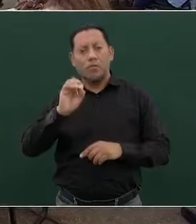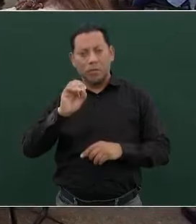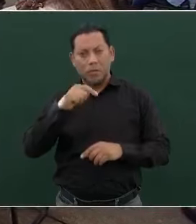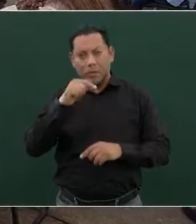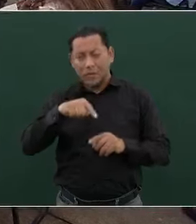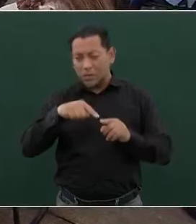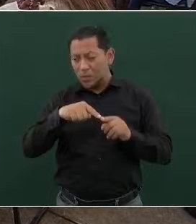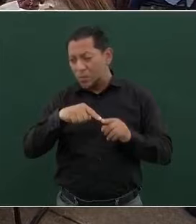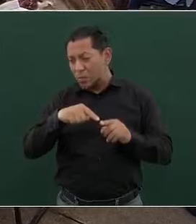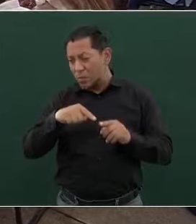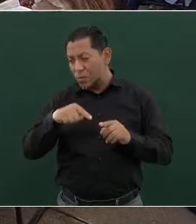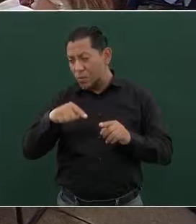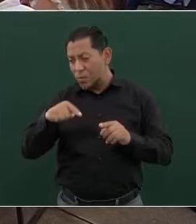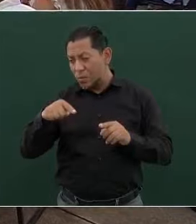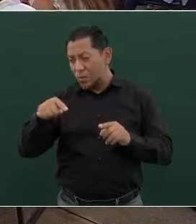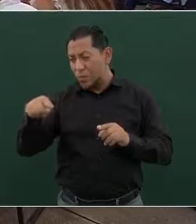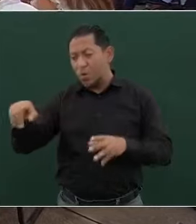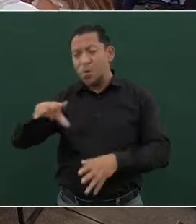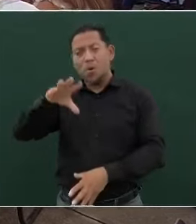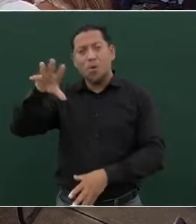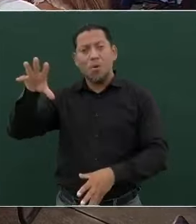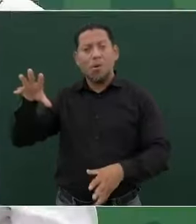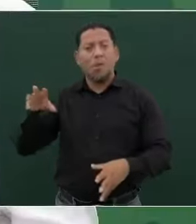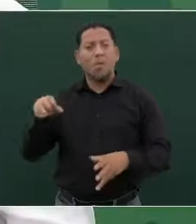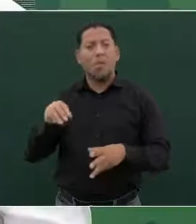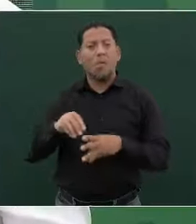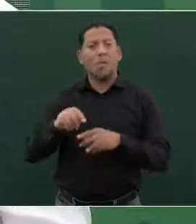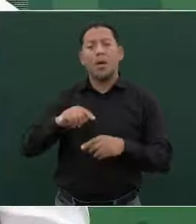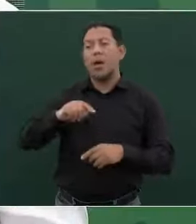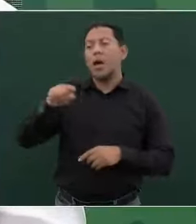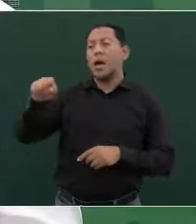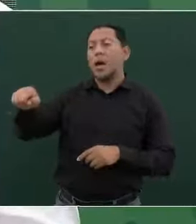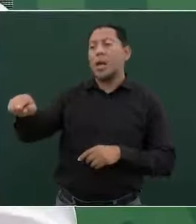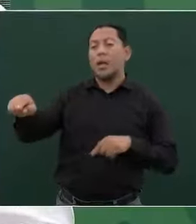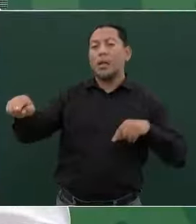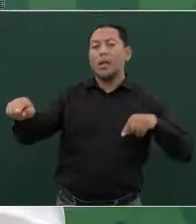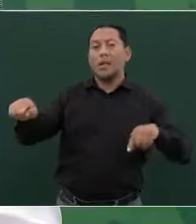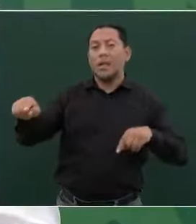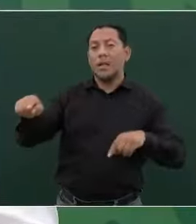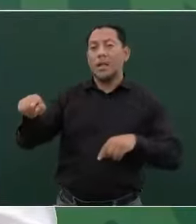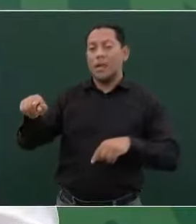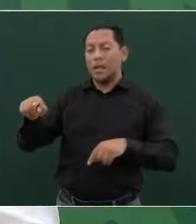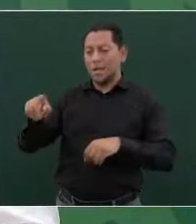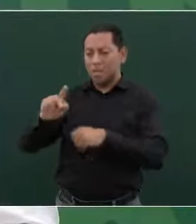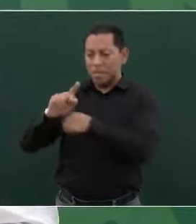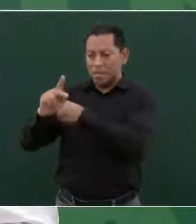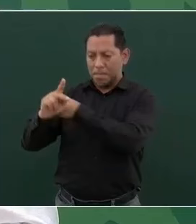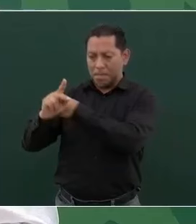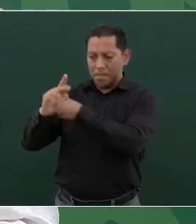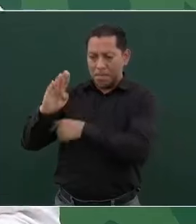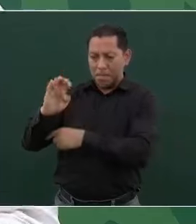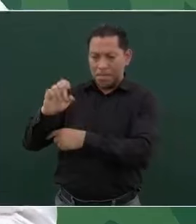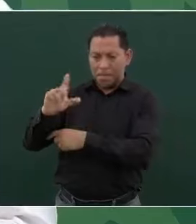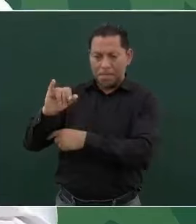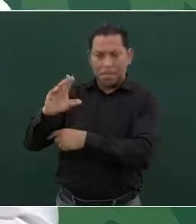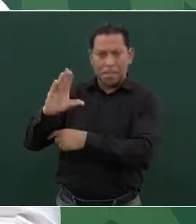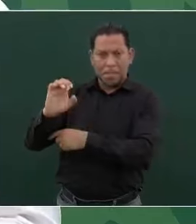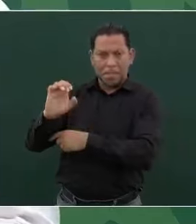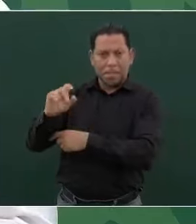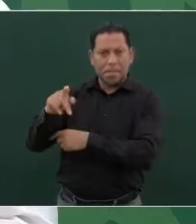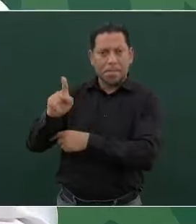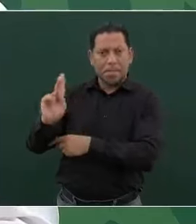toda la línea hasta Belice, pero